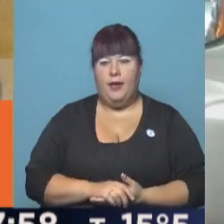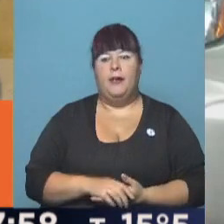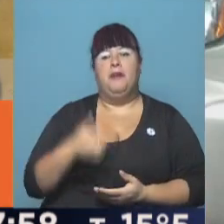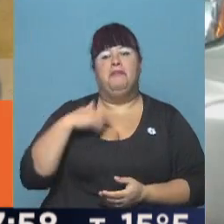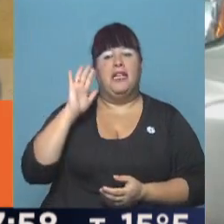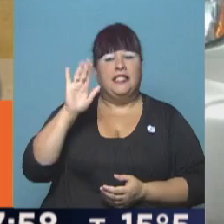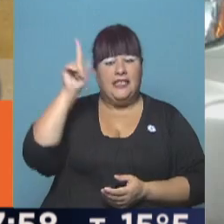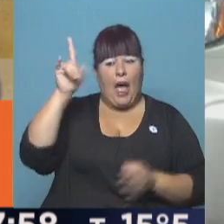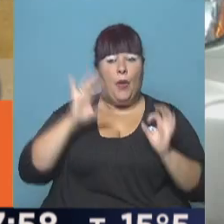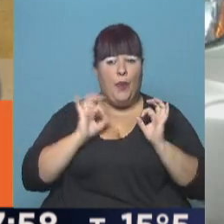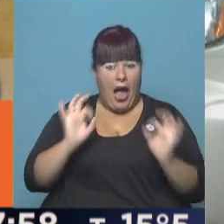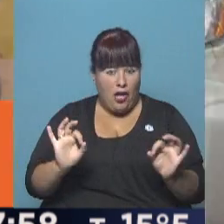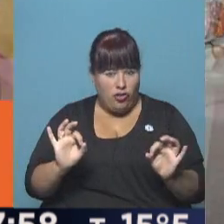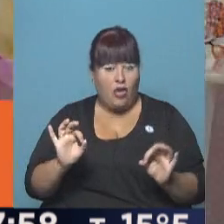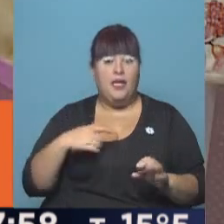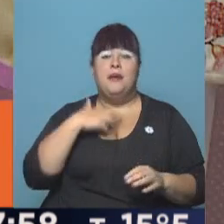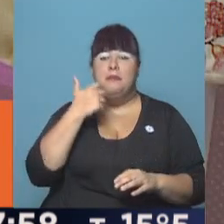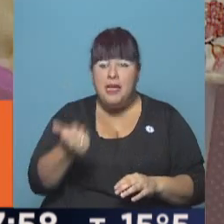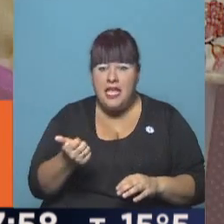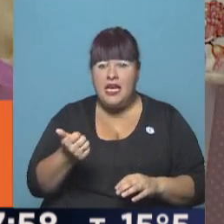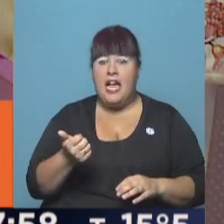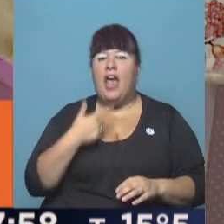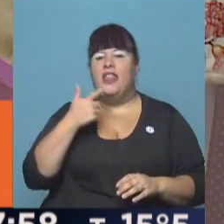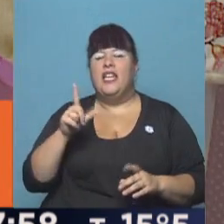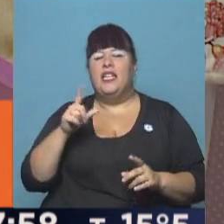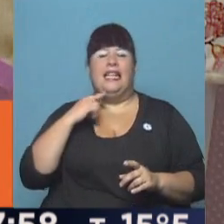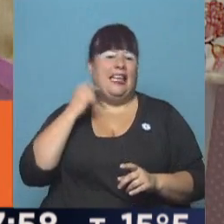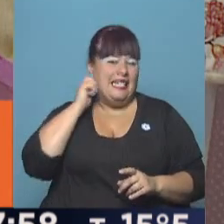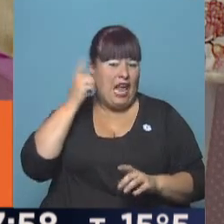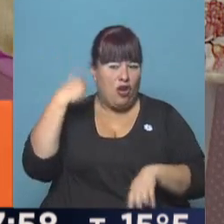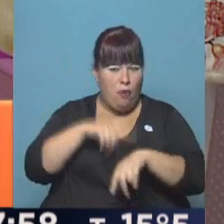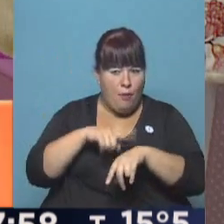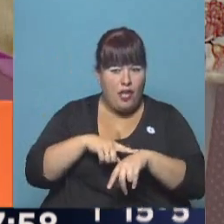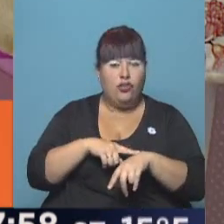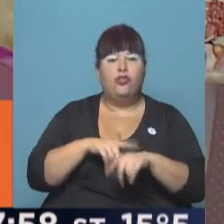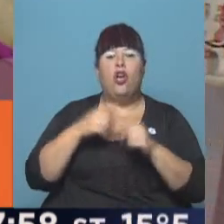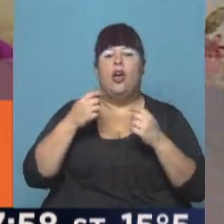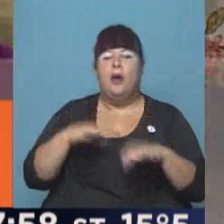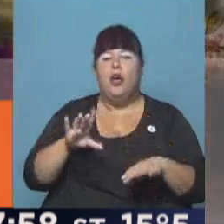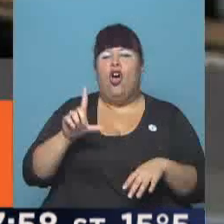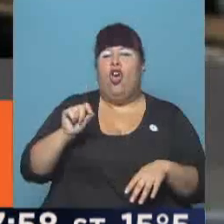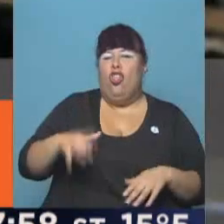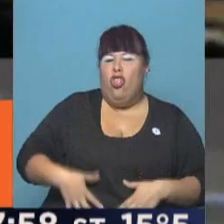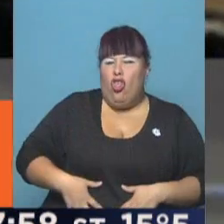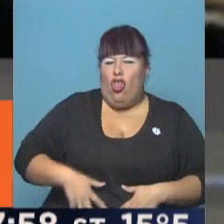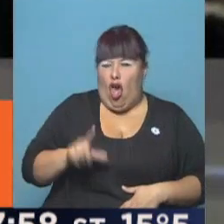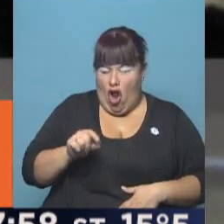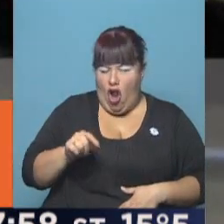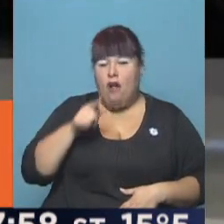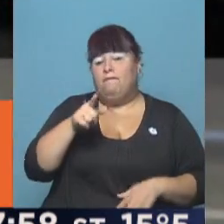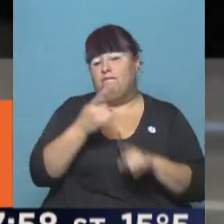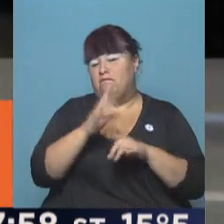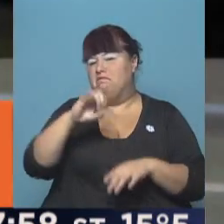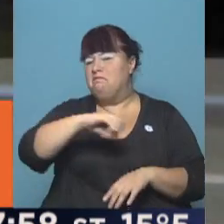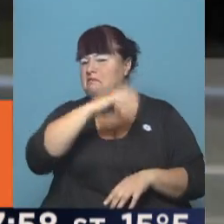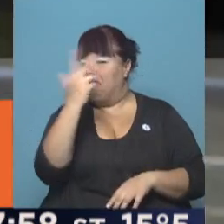Estábamos de vacaciones. Mi hija empieza, que tenía 13 años en ese momento, con un dolor abdominal. Ya como a